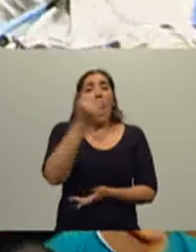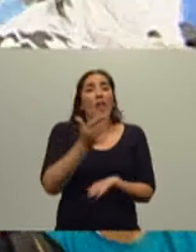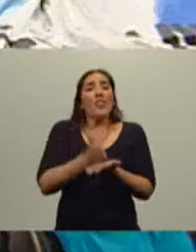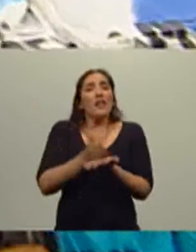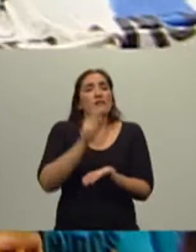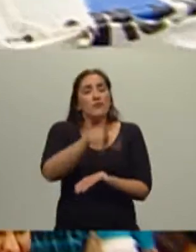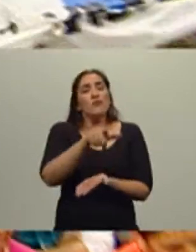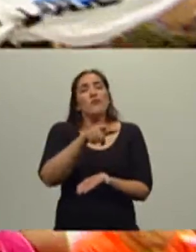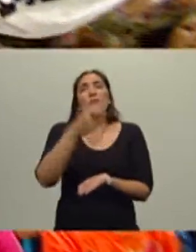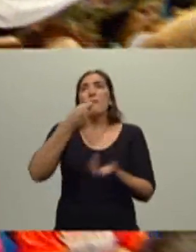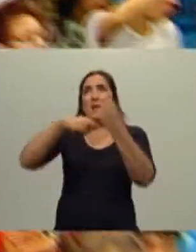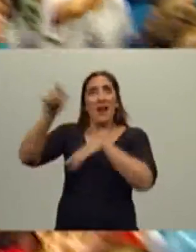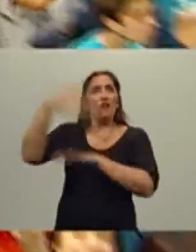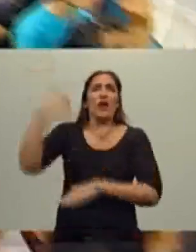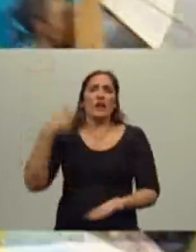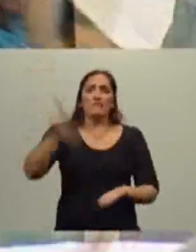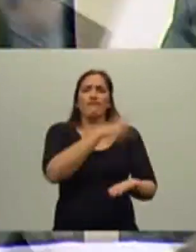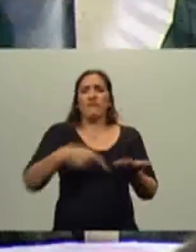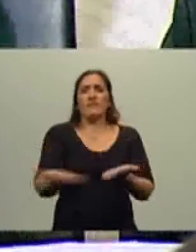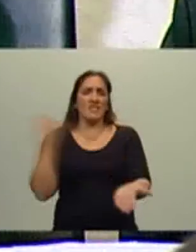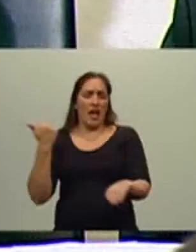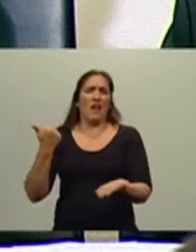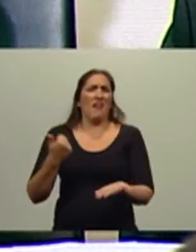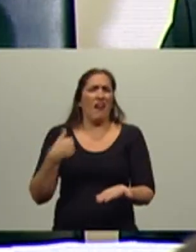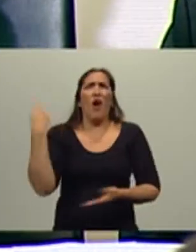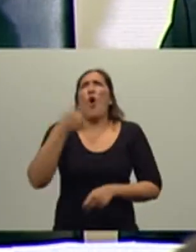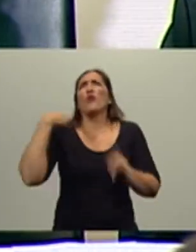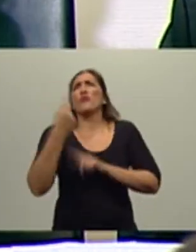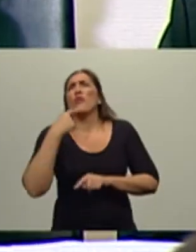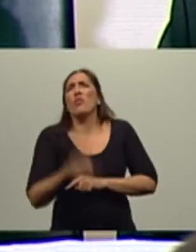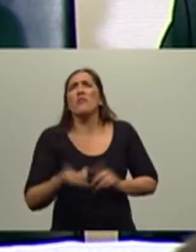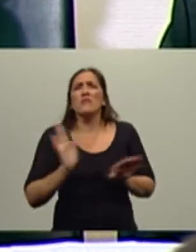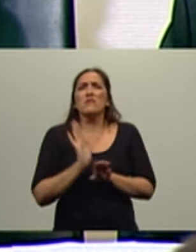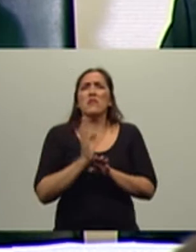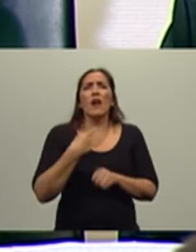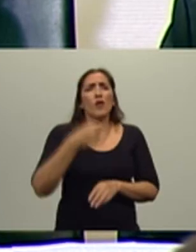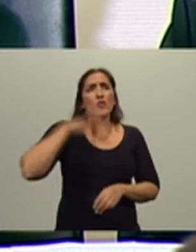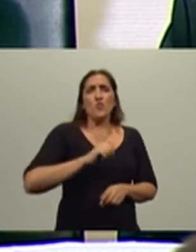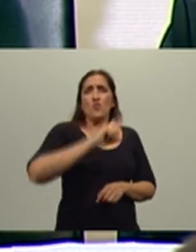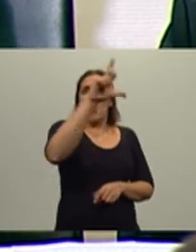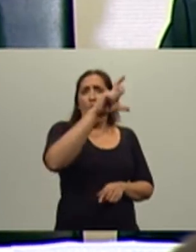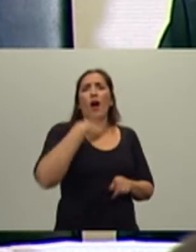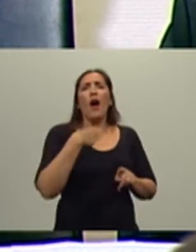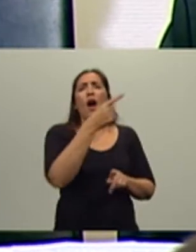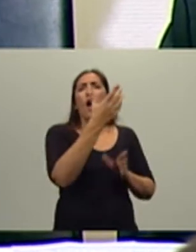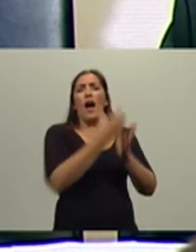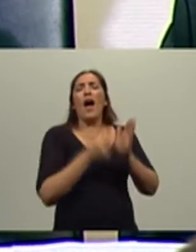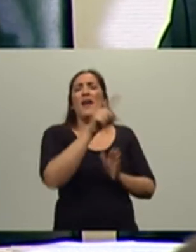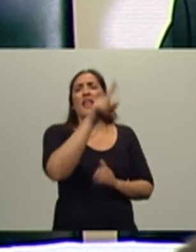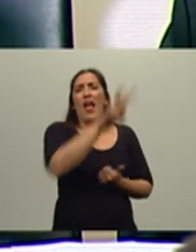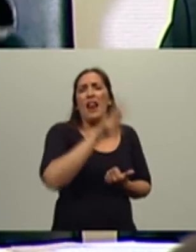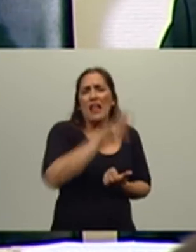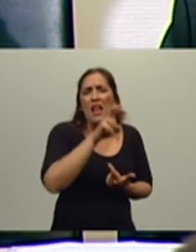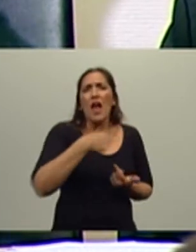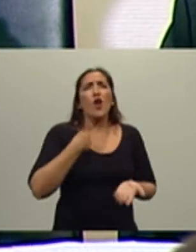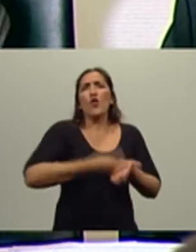progresivamente, que vamos a descontar de los altos ingresos los alquileres, que no le vamos